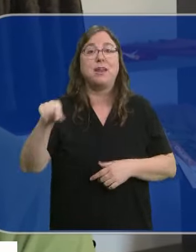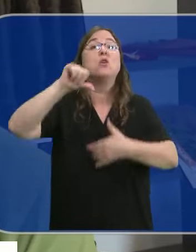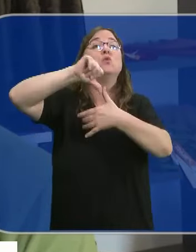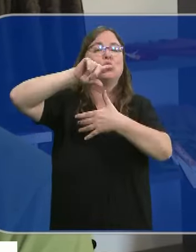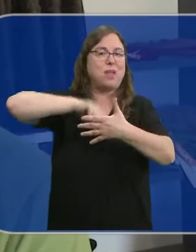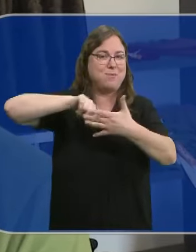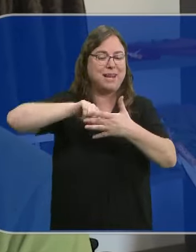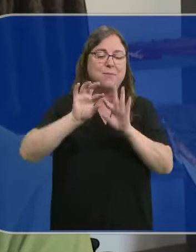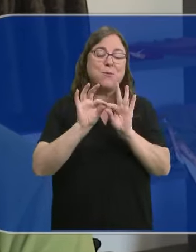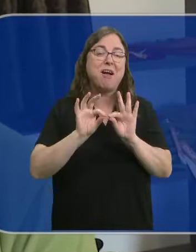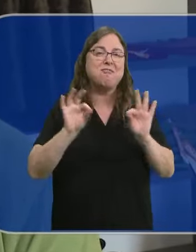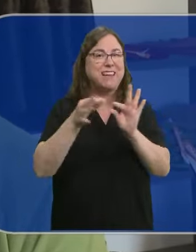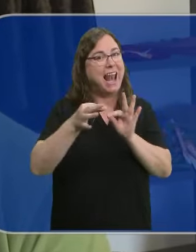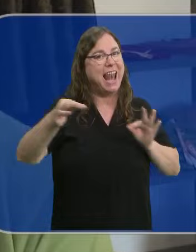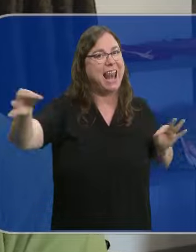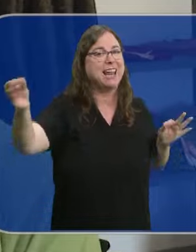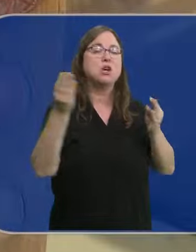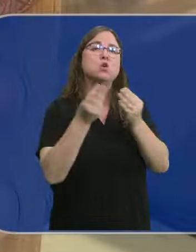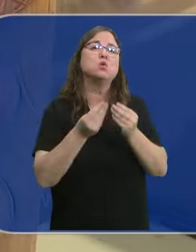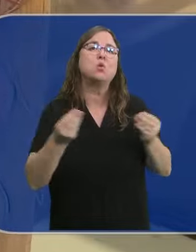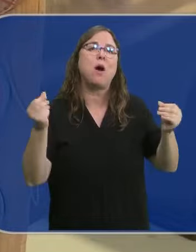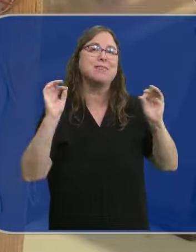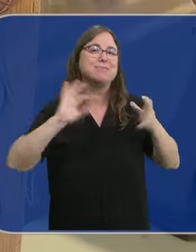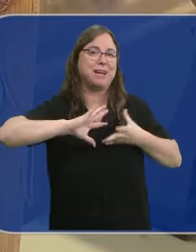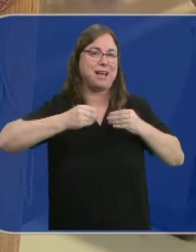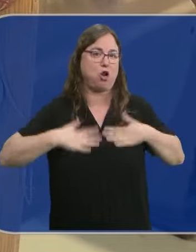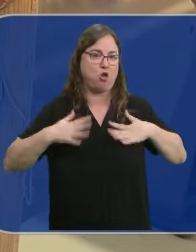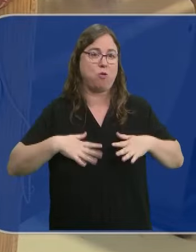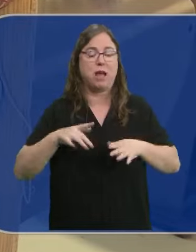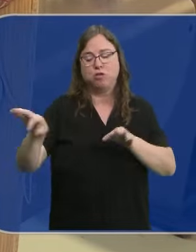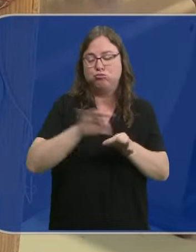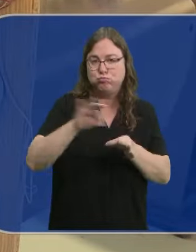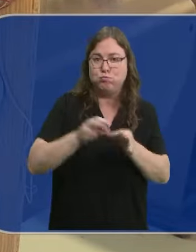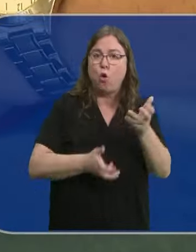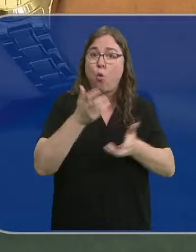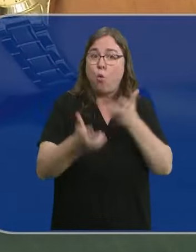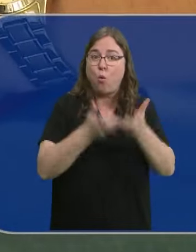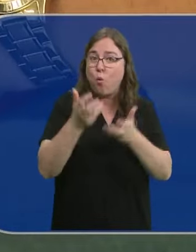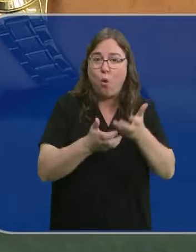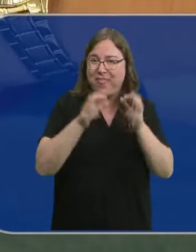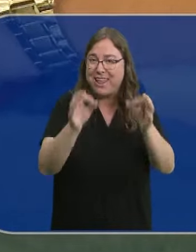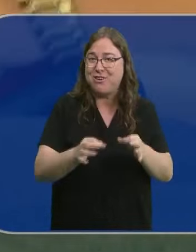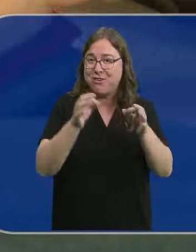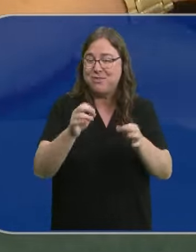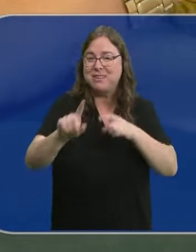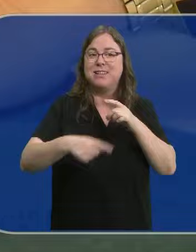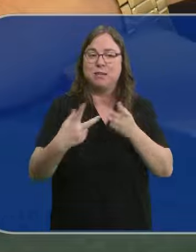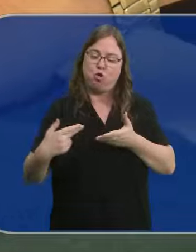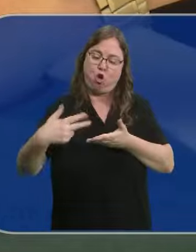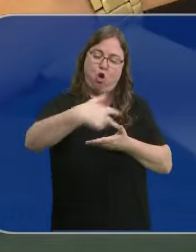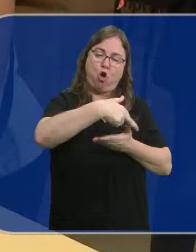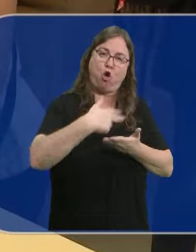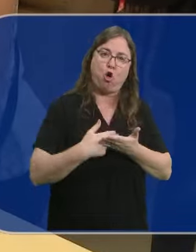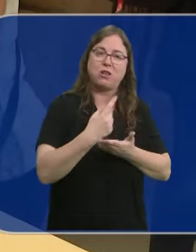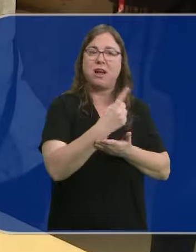allí es más fina y más larga y más suave para hacer ropa, claro. Aquí se teje, se cuece con agua de la forma tradicional y se corta y